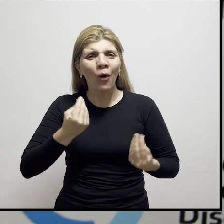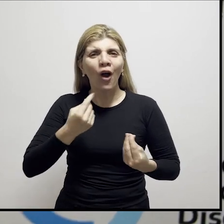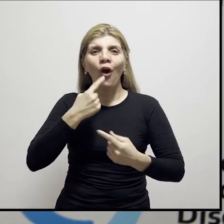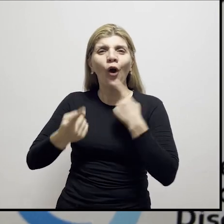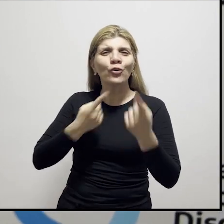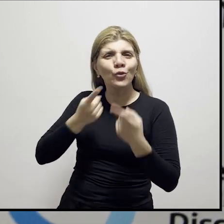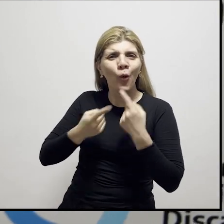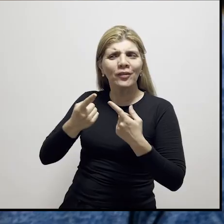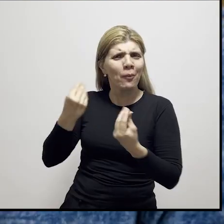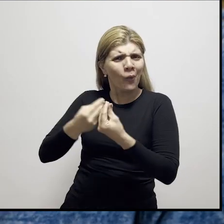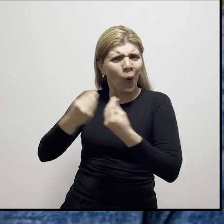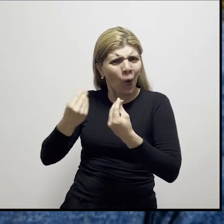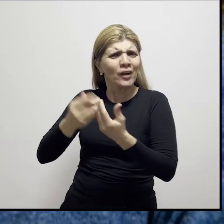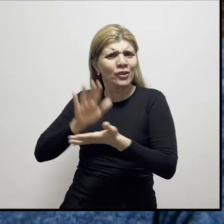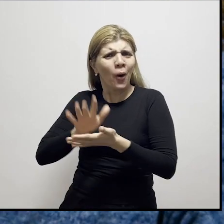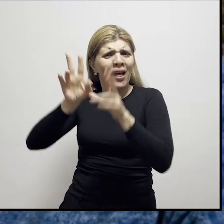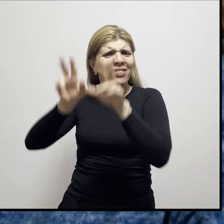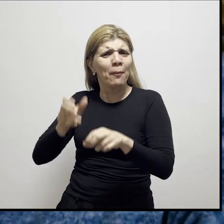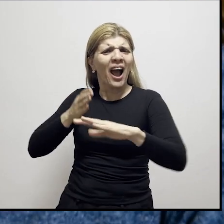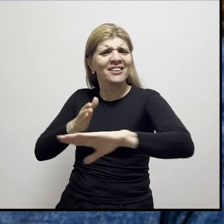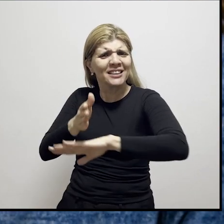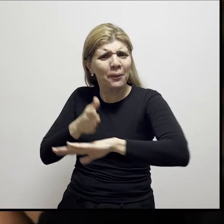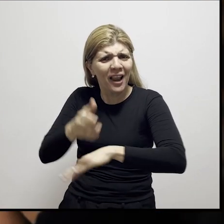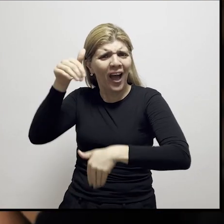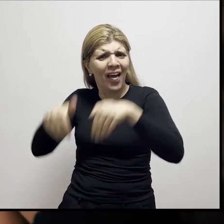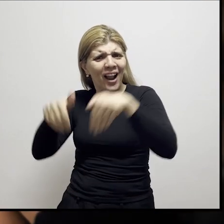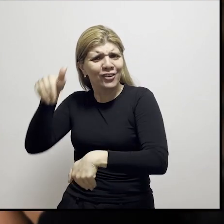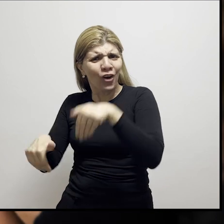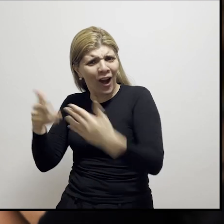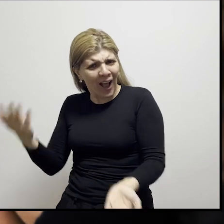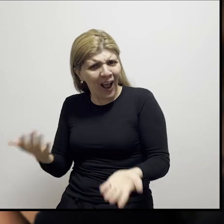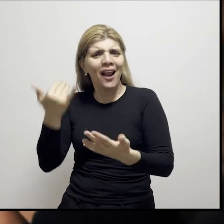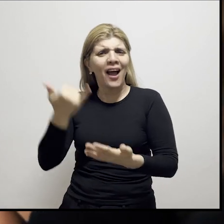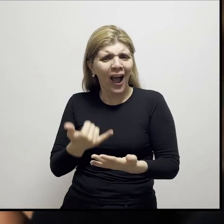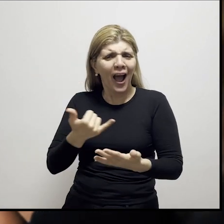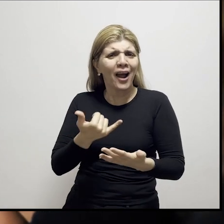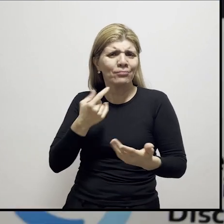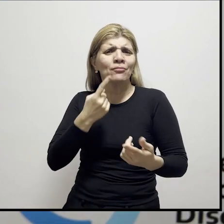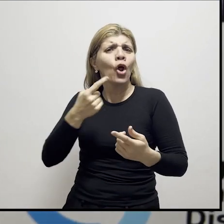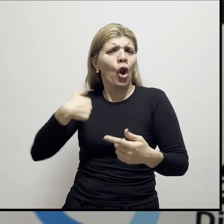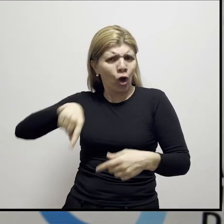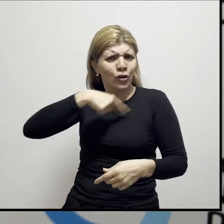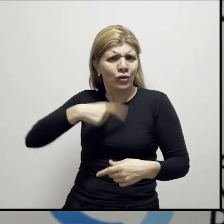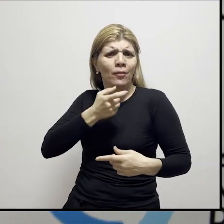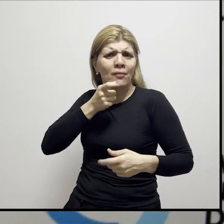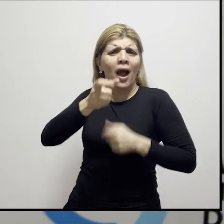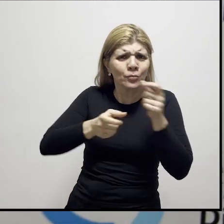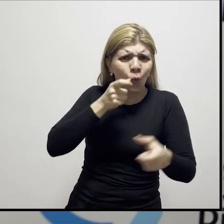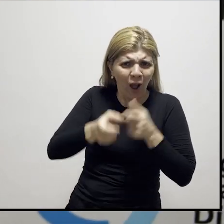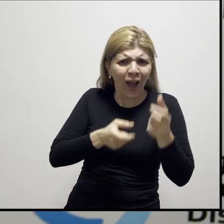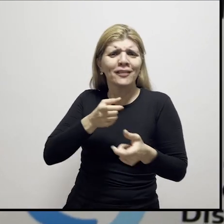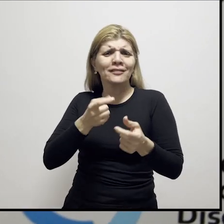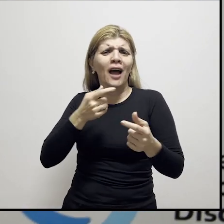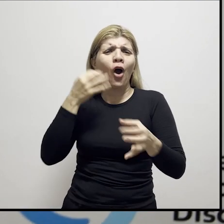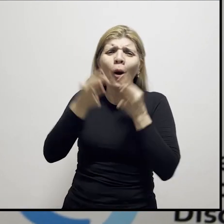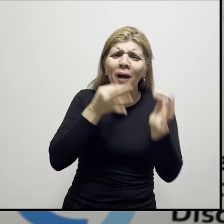muchísimas consultas acerca de cómo implementar la accesibilidad electoral. Pudimos acompañarlas respondiendo y conversando